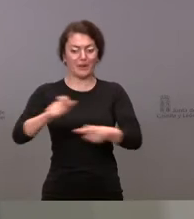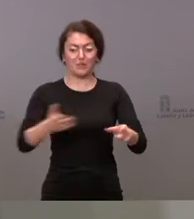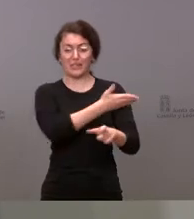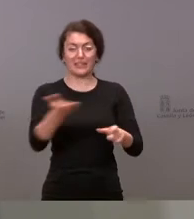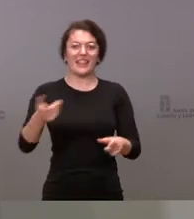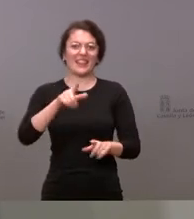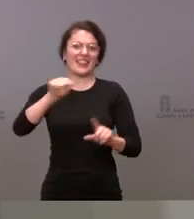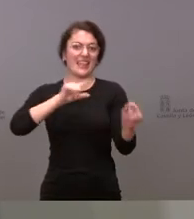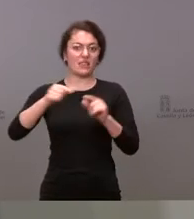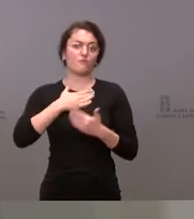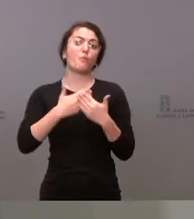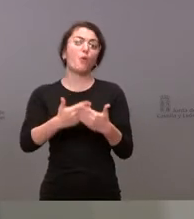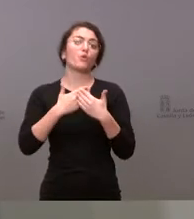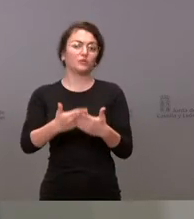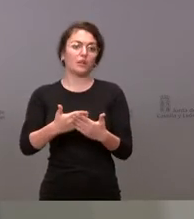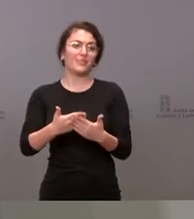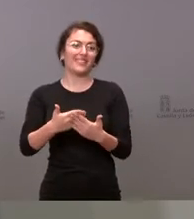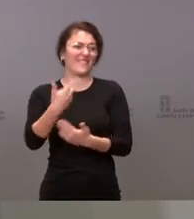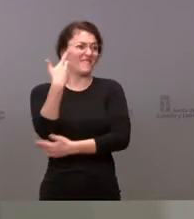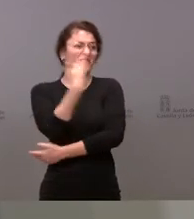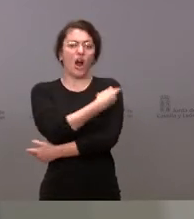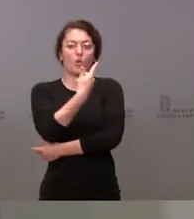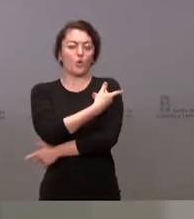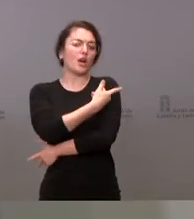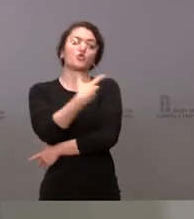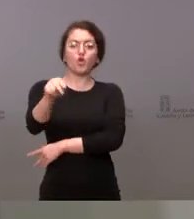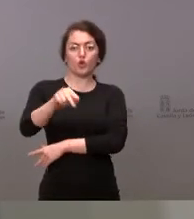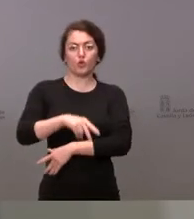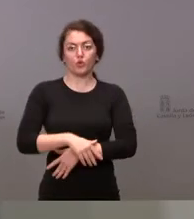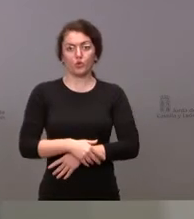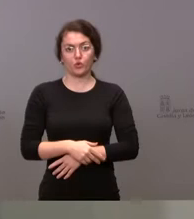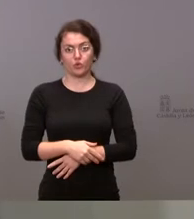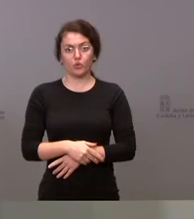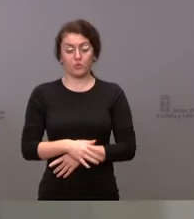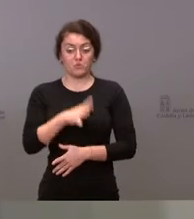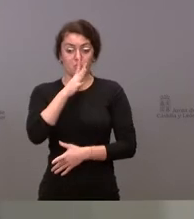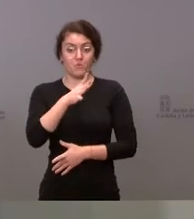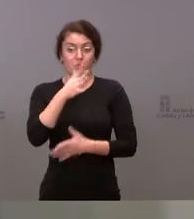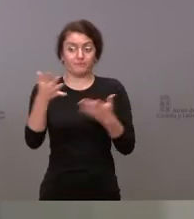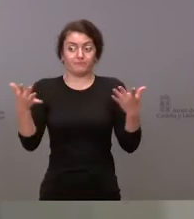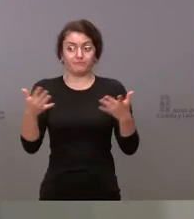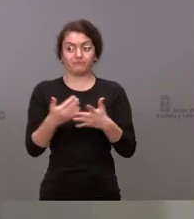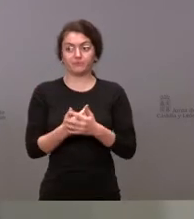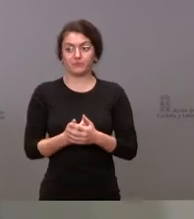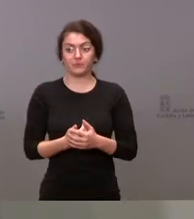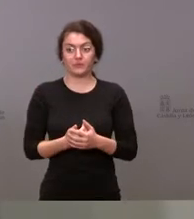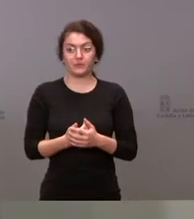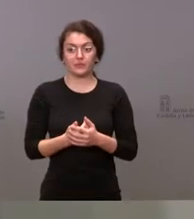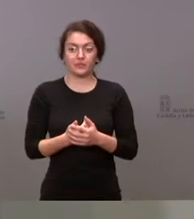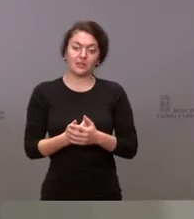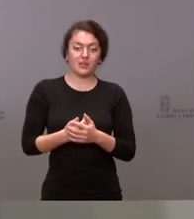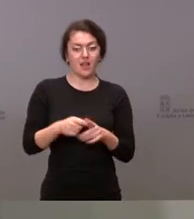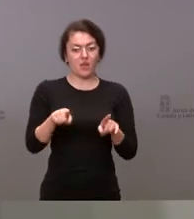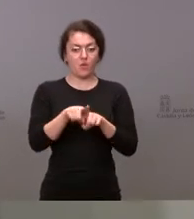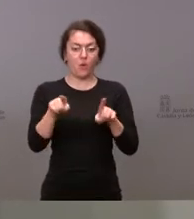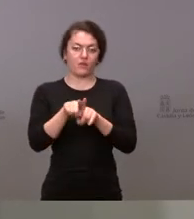no inmunizarse. Porque no tendría mucho sentido es que pagasen justos por